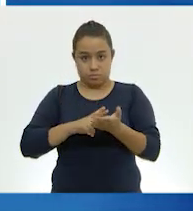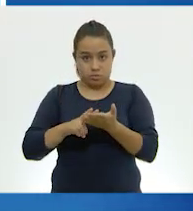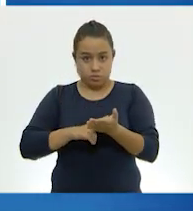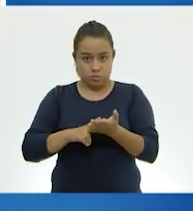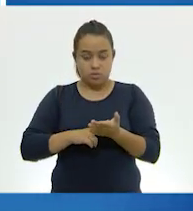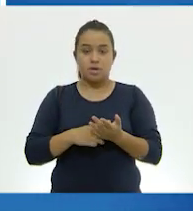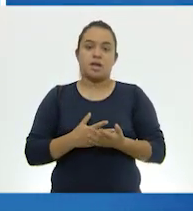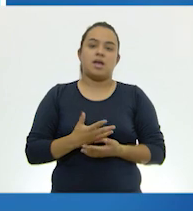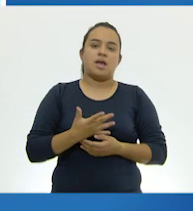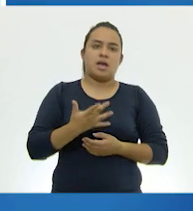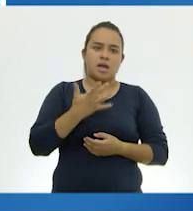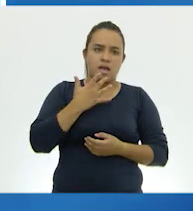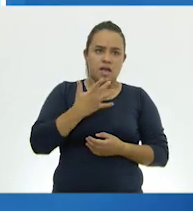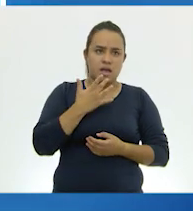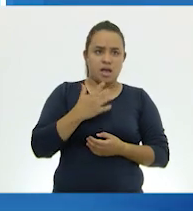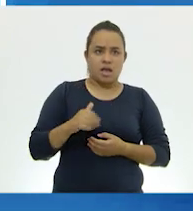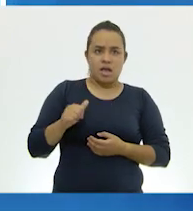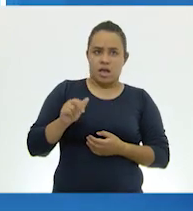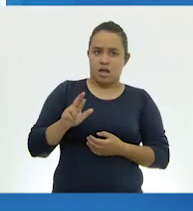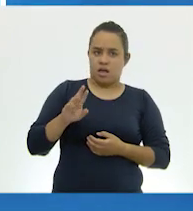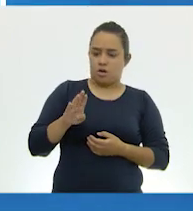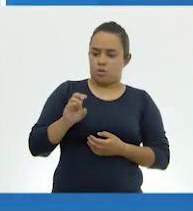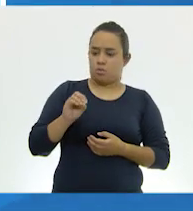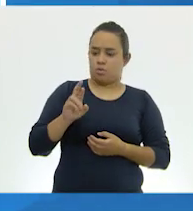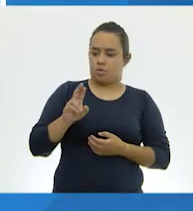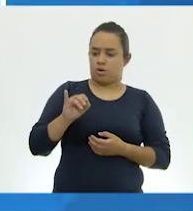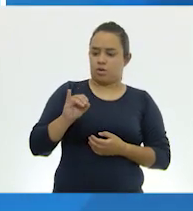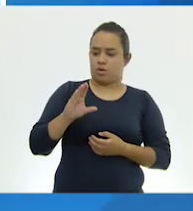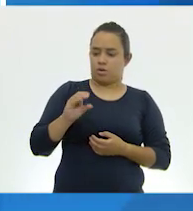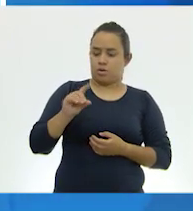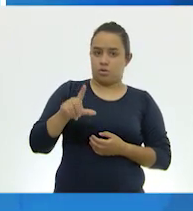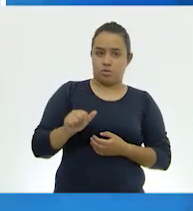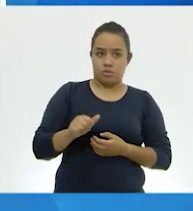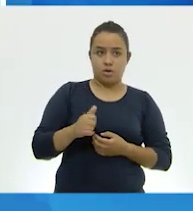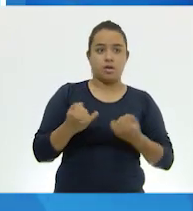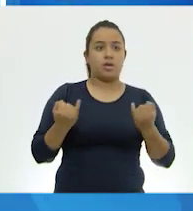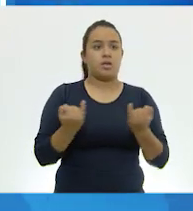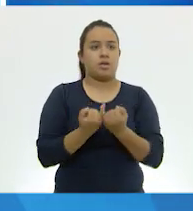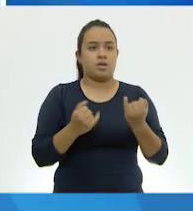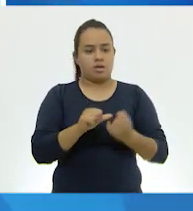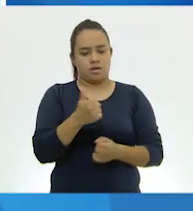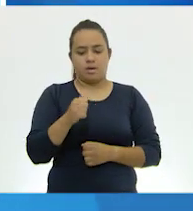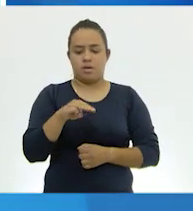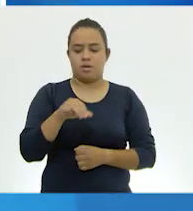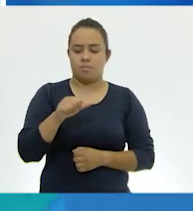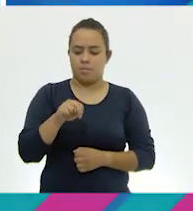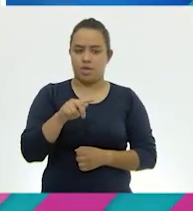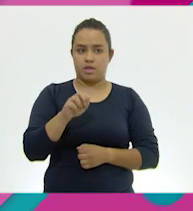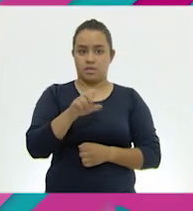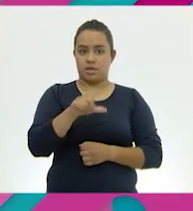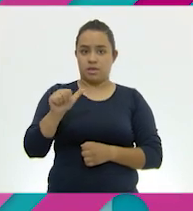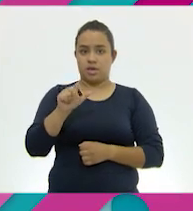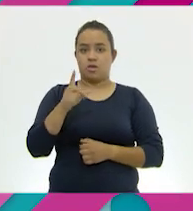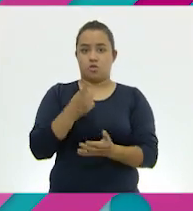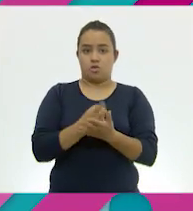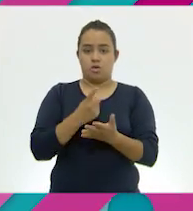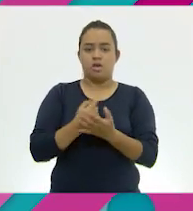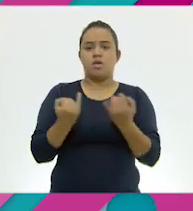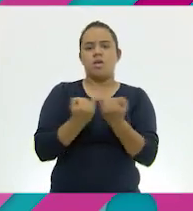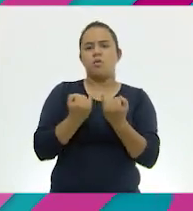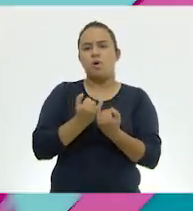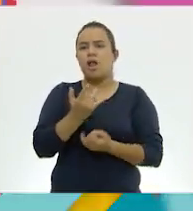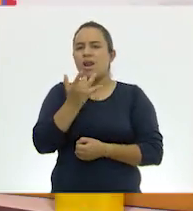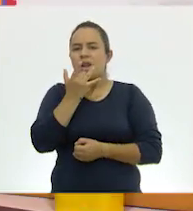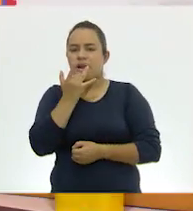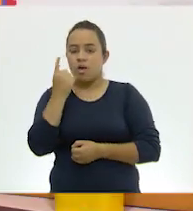la rana arborícola y la mantella dorada, al igual que la rana de ojos rojos.